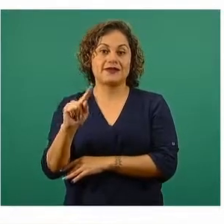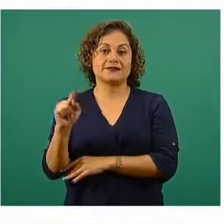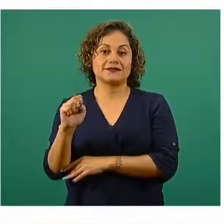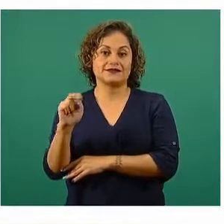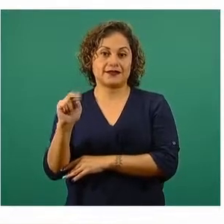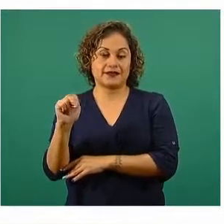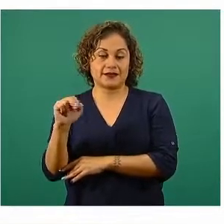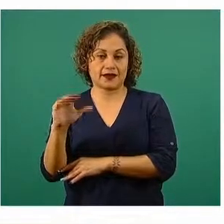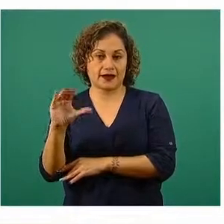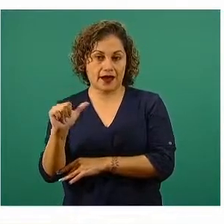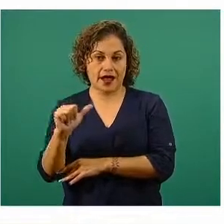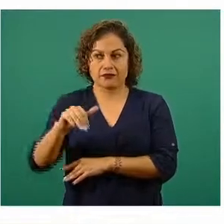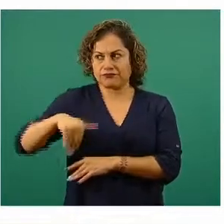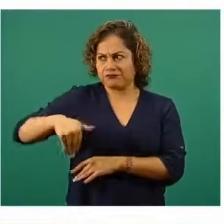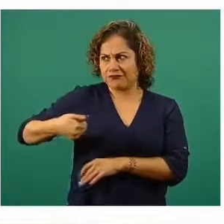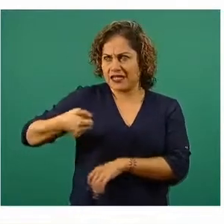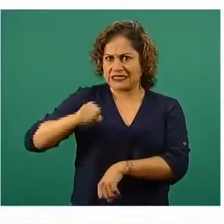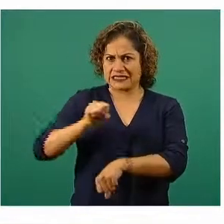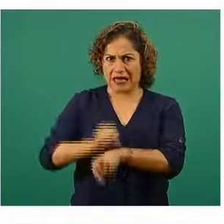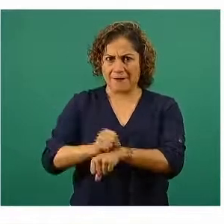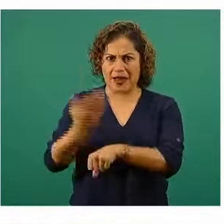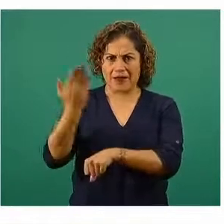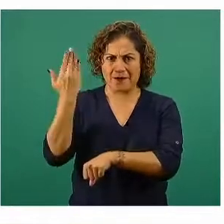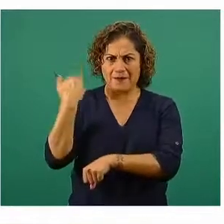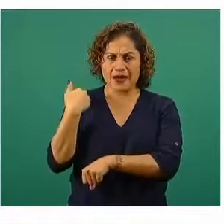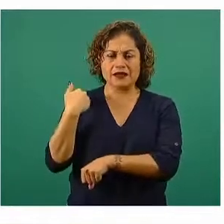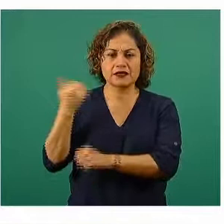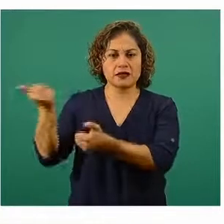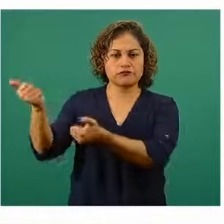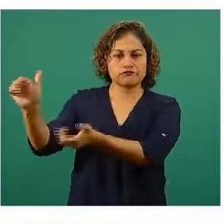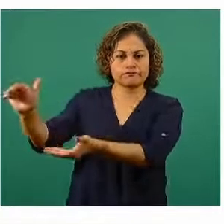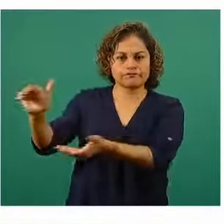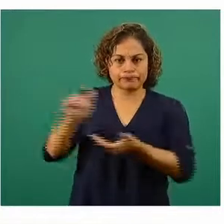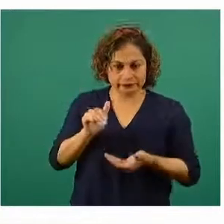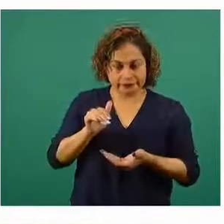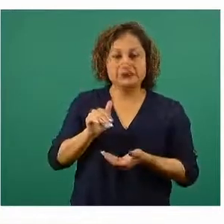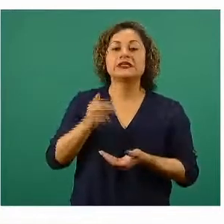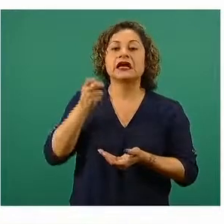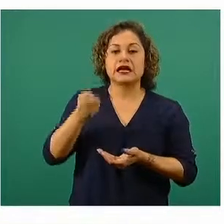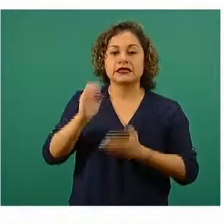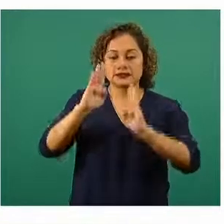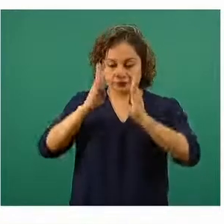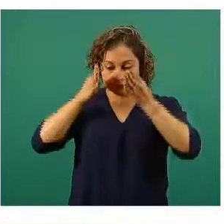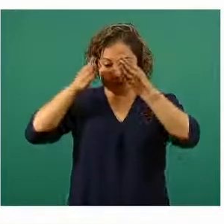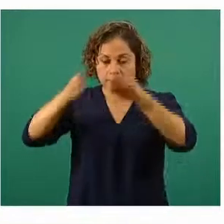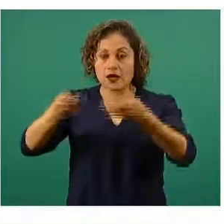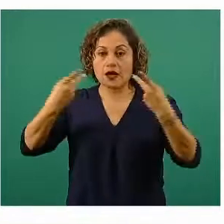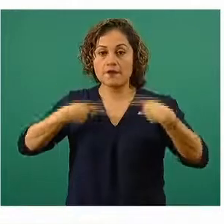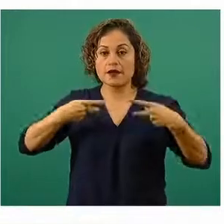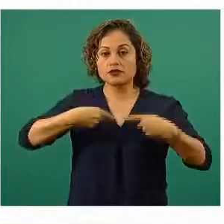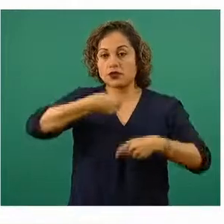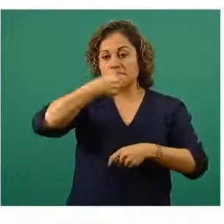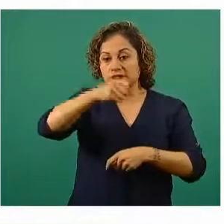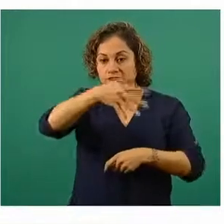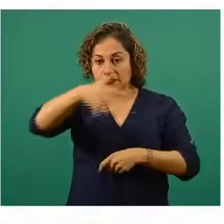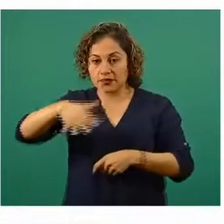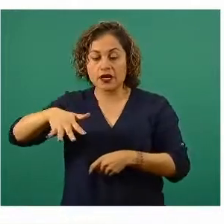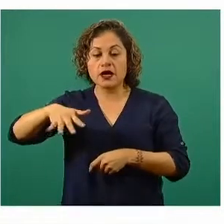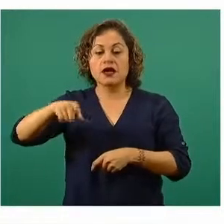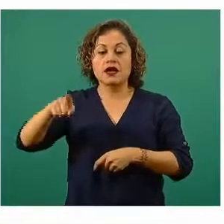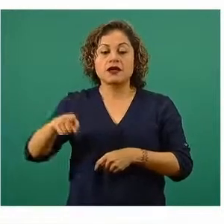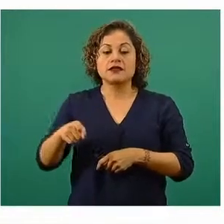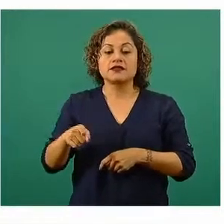pasado y que se destinó a la población de adultos mayores, hablamos de estas 860